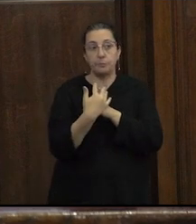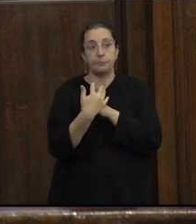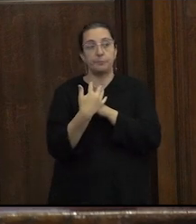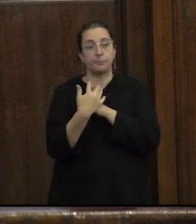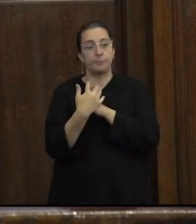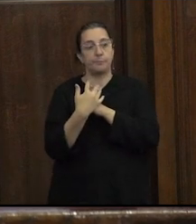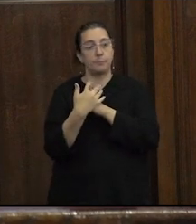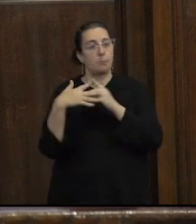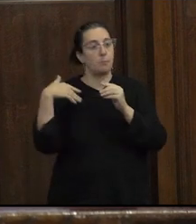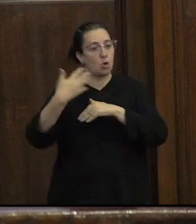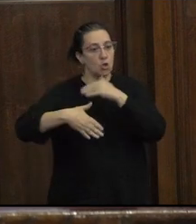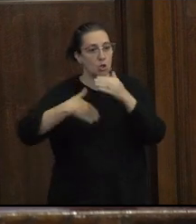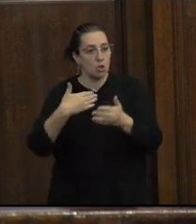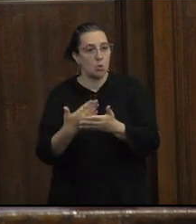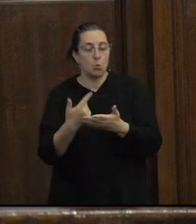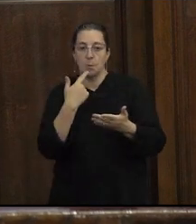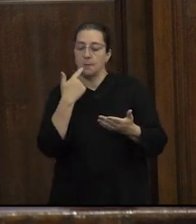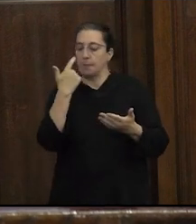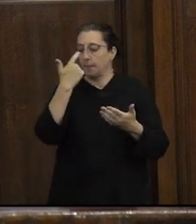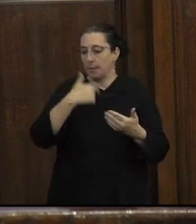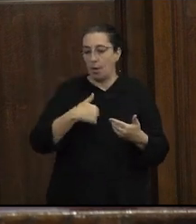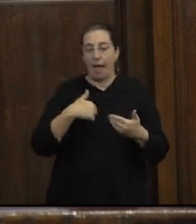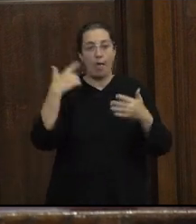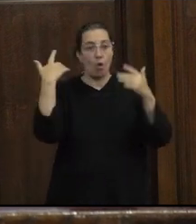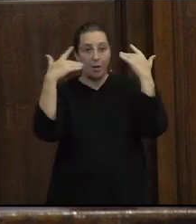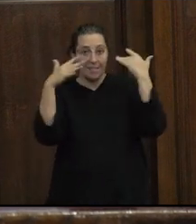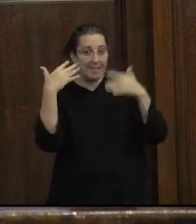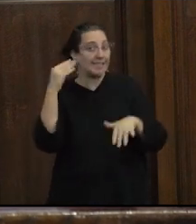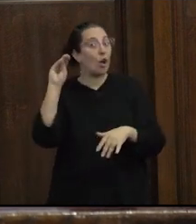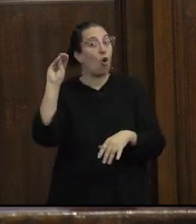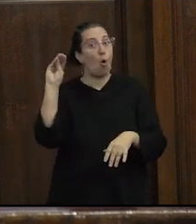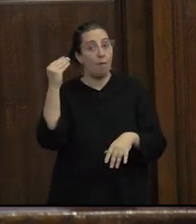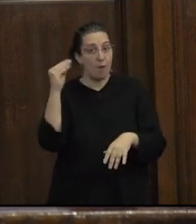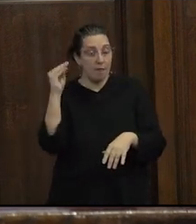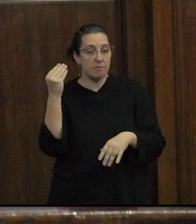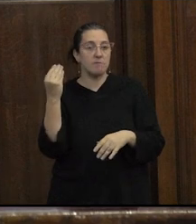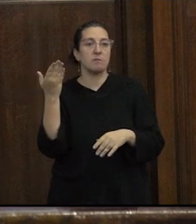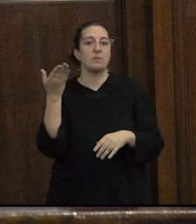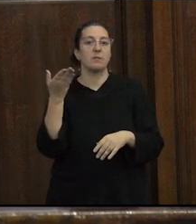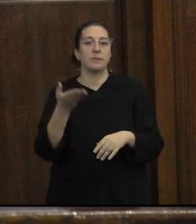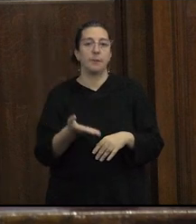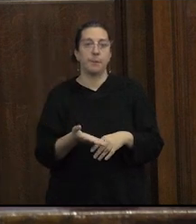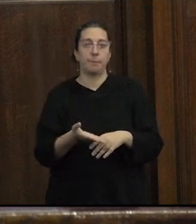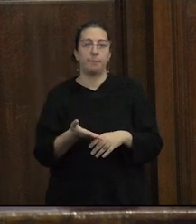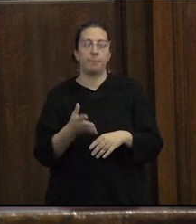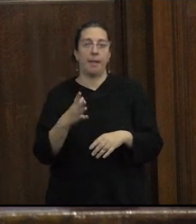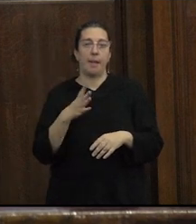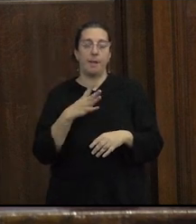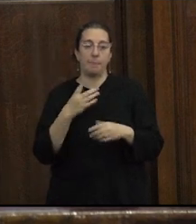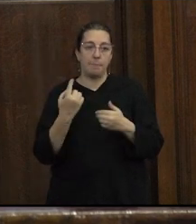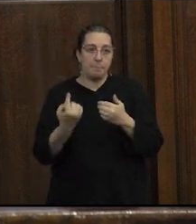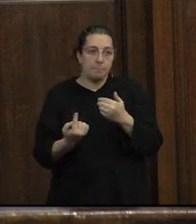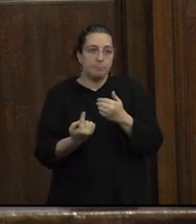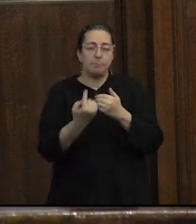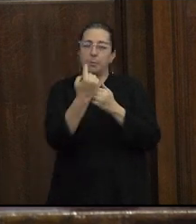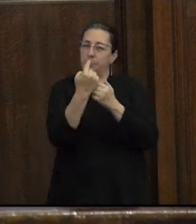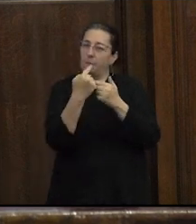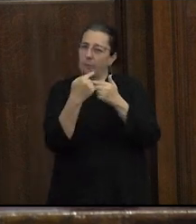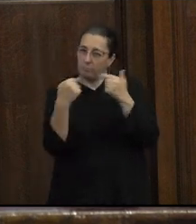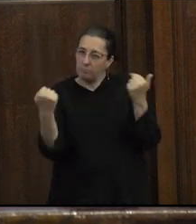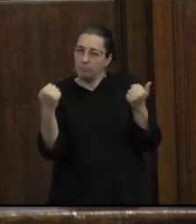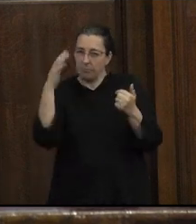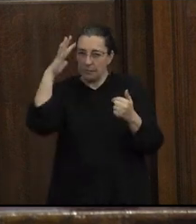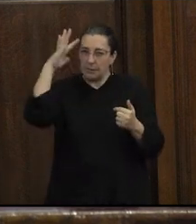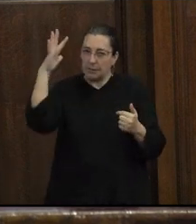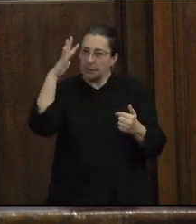de los procesos de subjetivación de jóvenes adolescentes ahí hay una primera tensión interesante para la